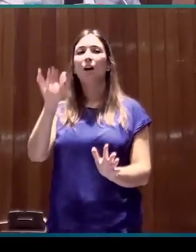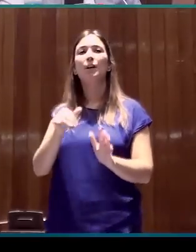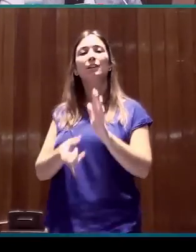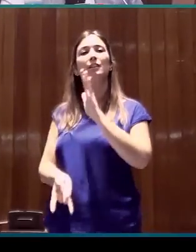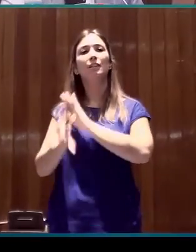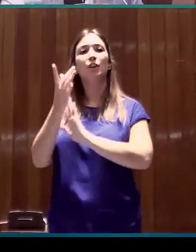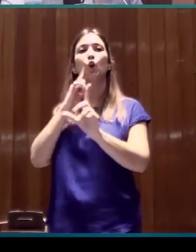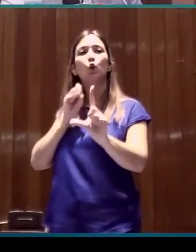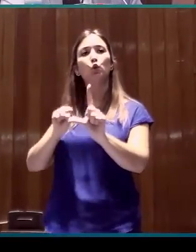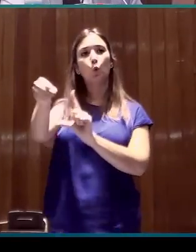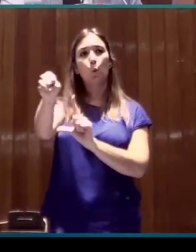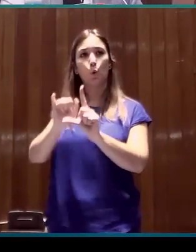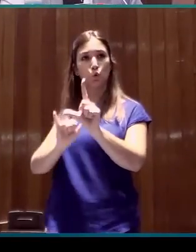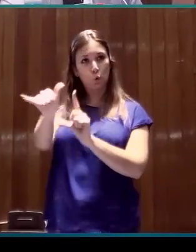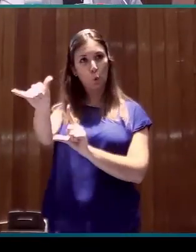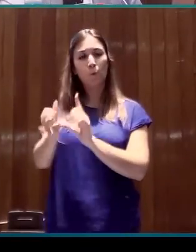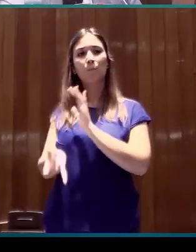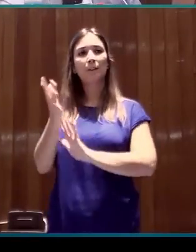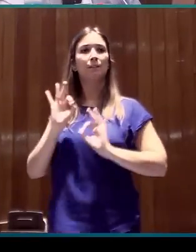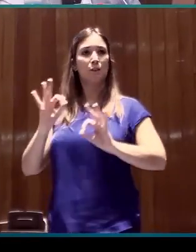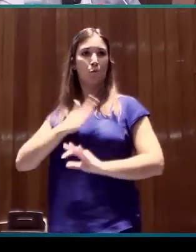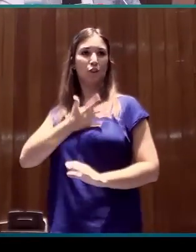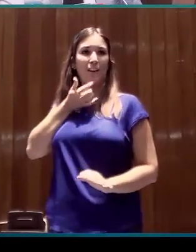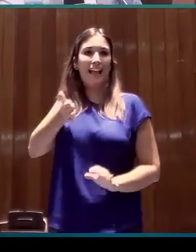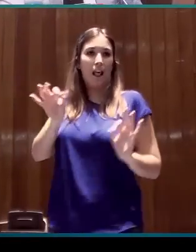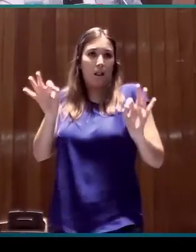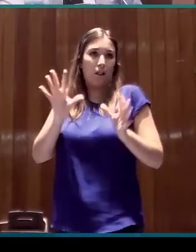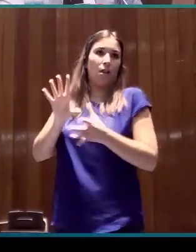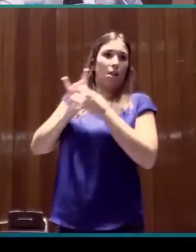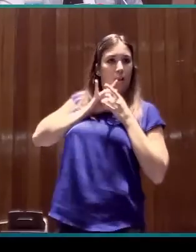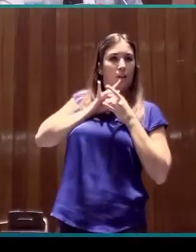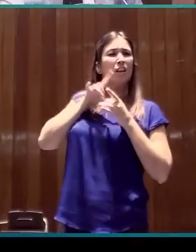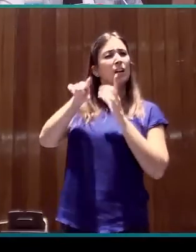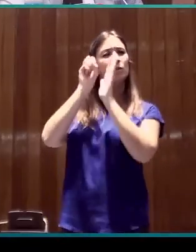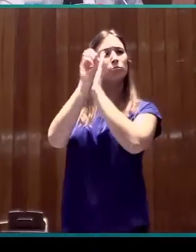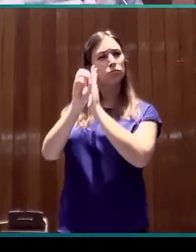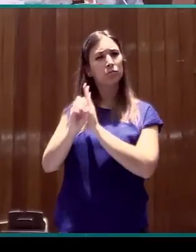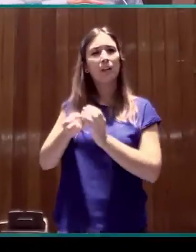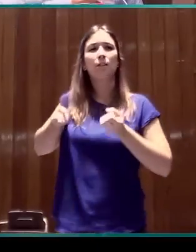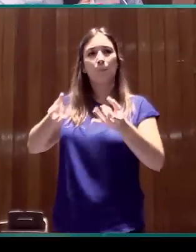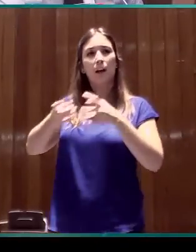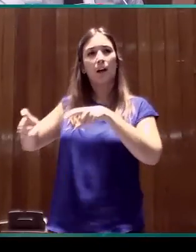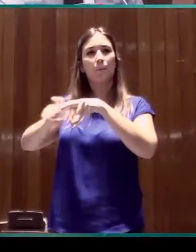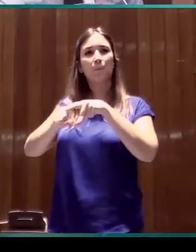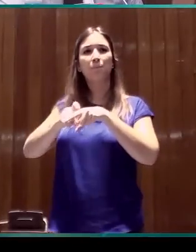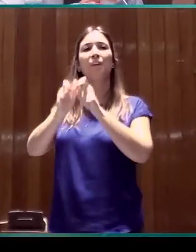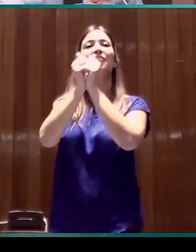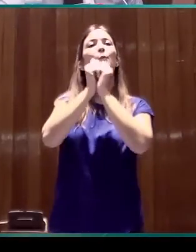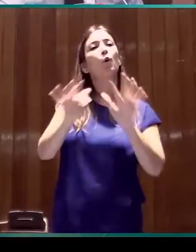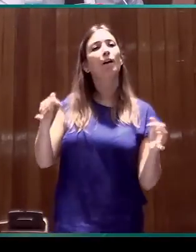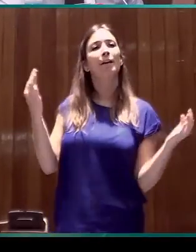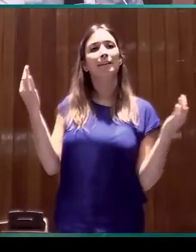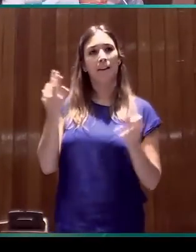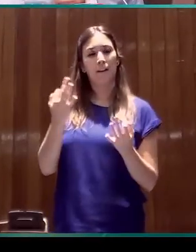YouTube donde incluimos explicaciones de tipo divulgativo sobre